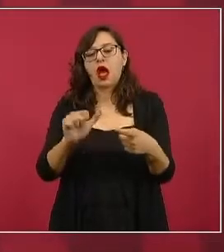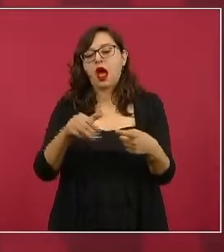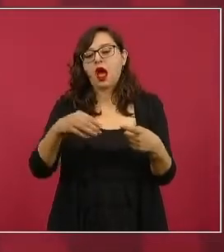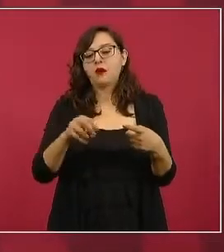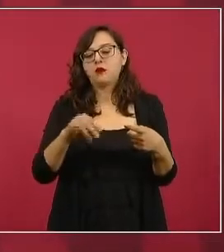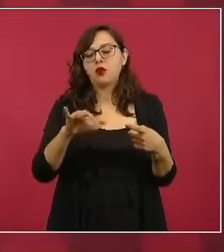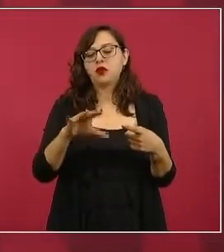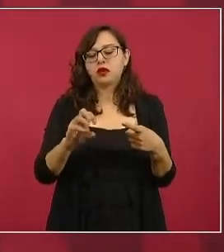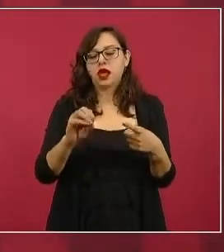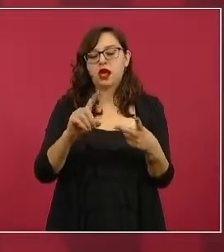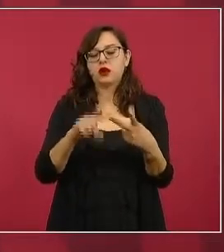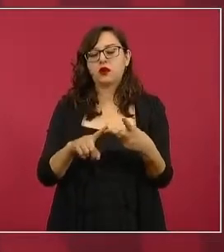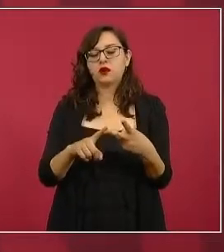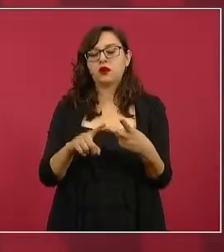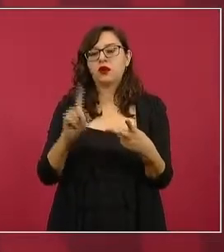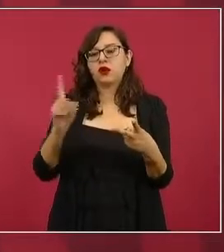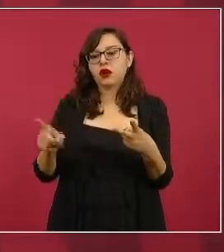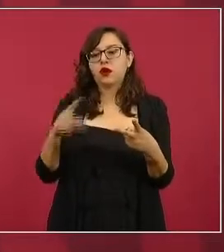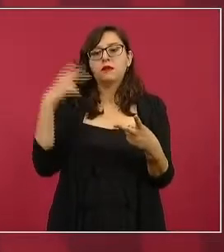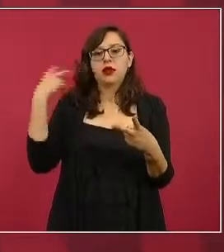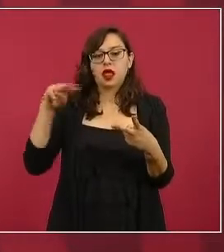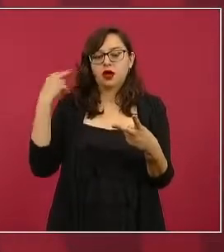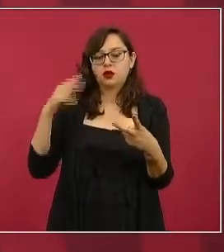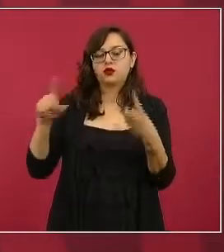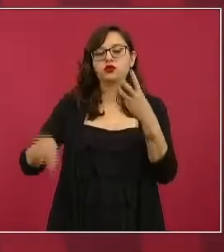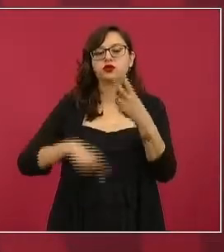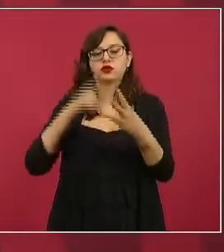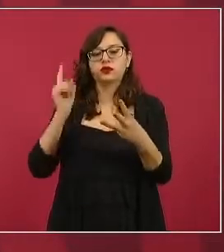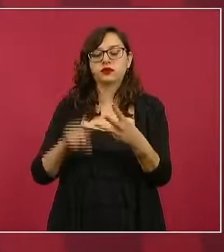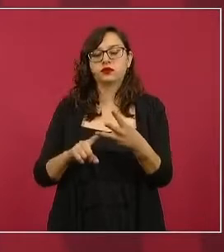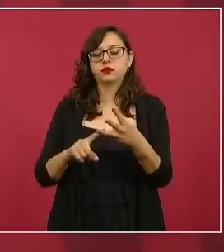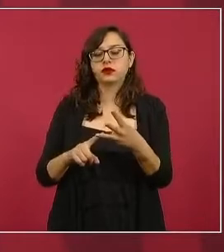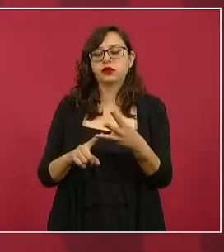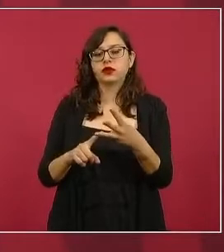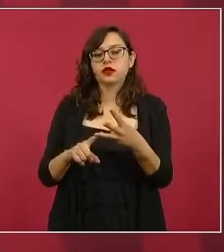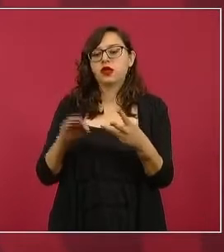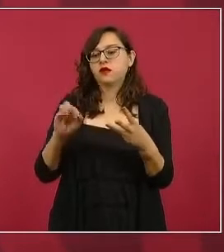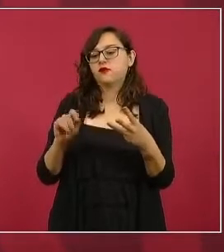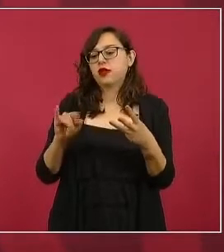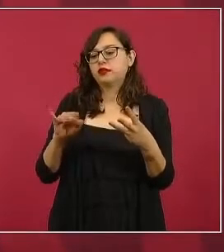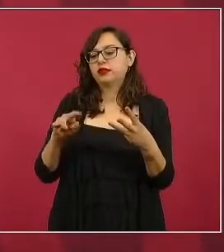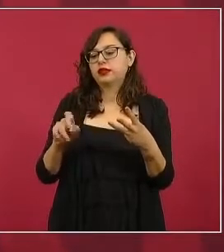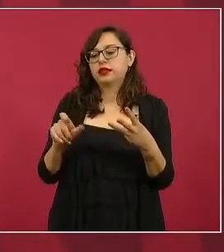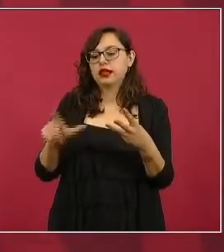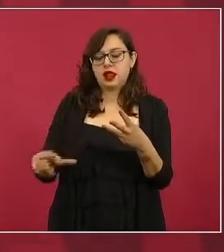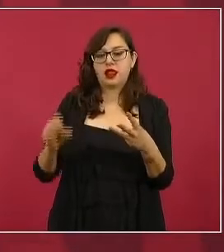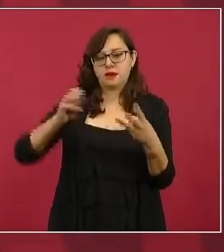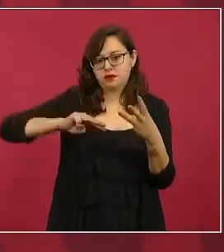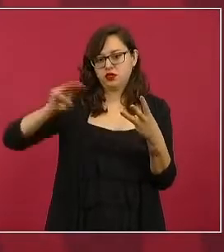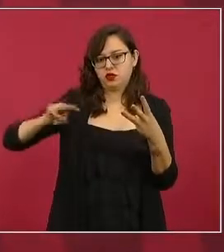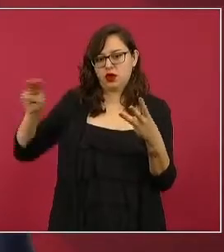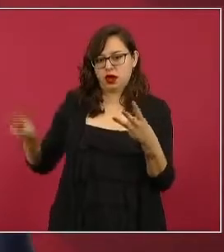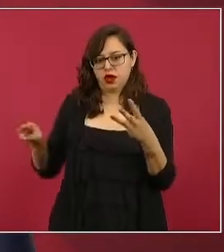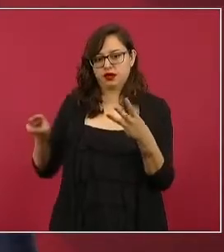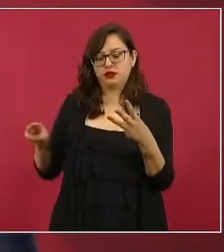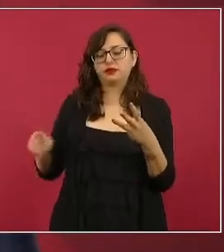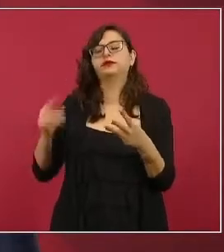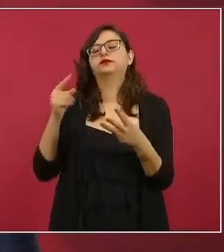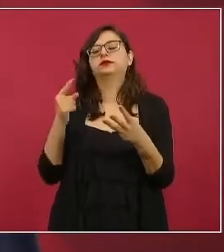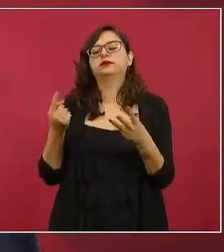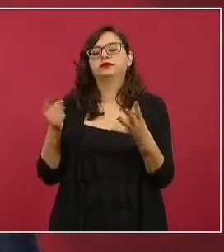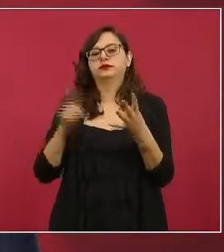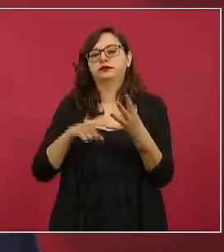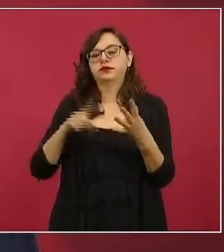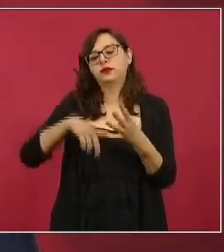Pro Agroindustria en Allende, Veracruz, y el Grupo Fertinal en Lázaro Cárdenas, Michoacán, y la mina de roca